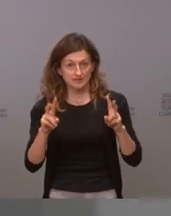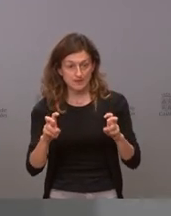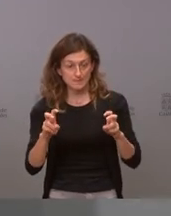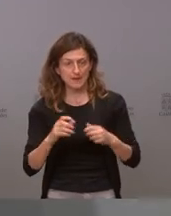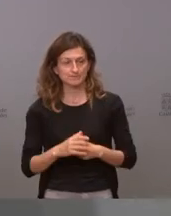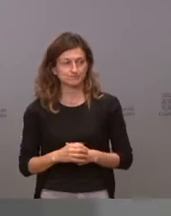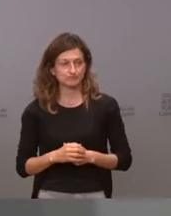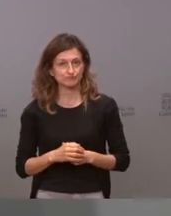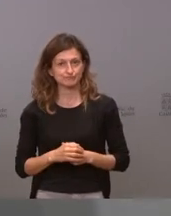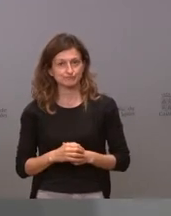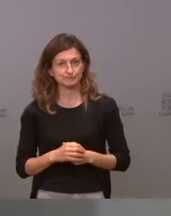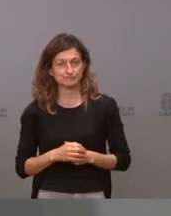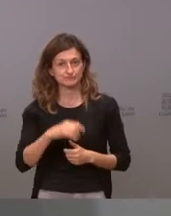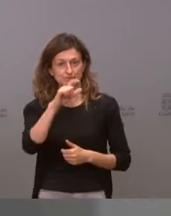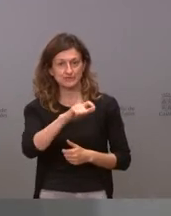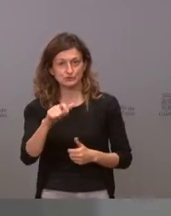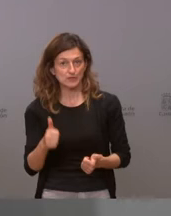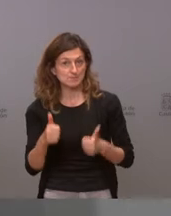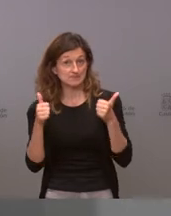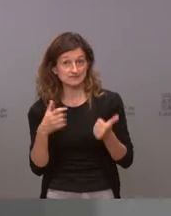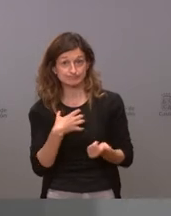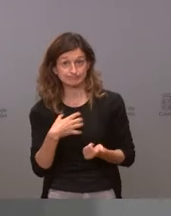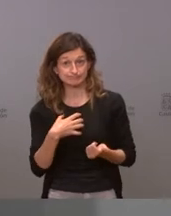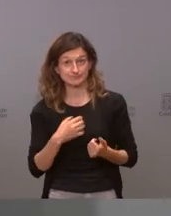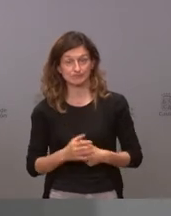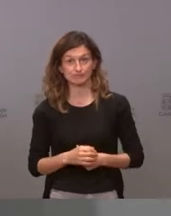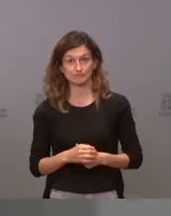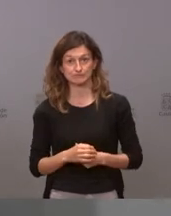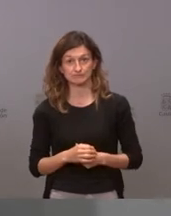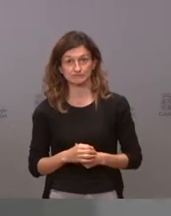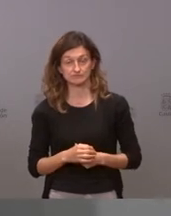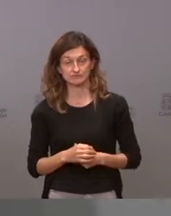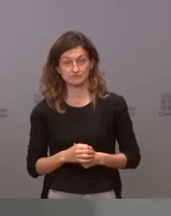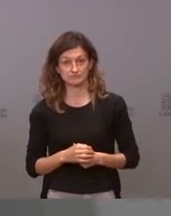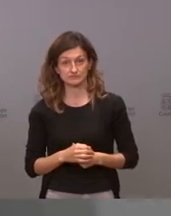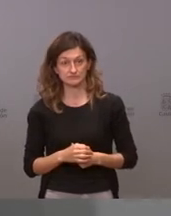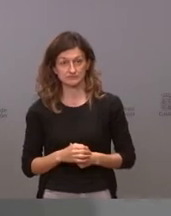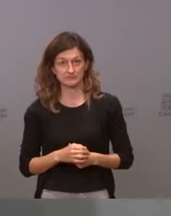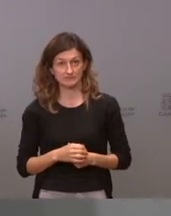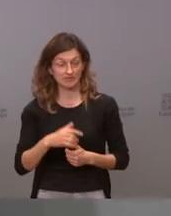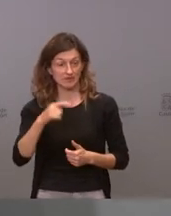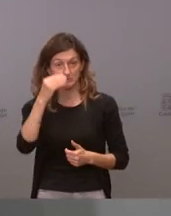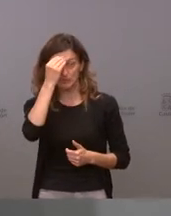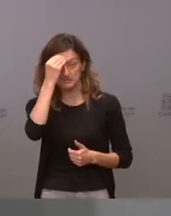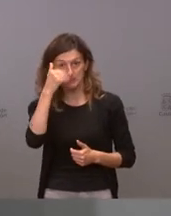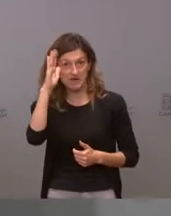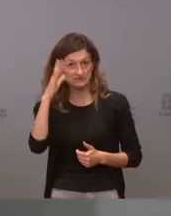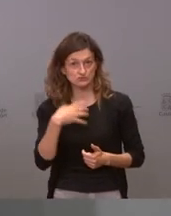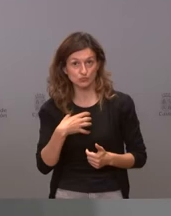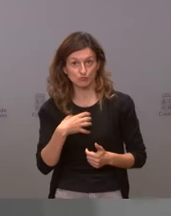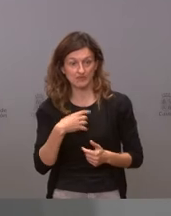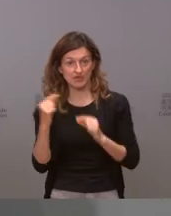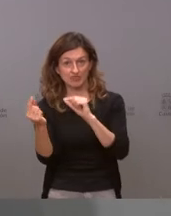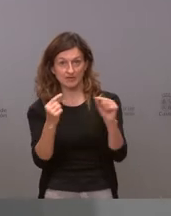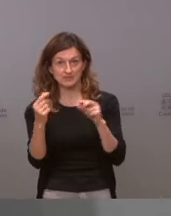es que hay gente que no le da para más hay gente que no le da para más gente que no no es capaz de hacer un